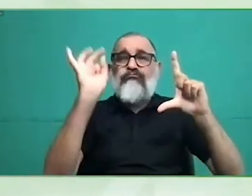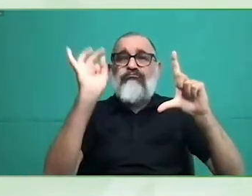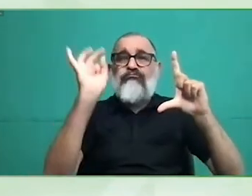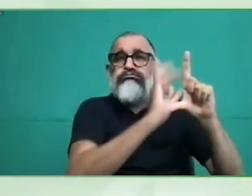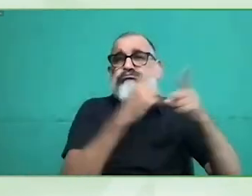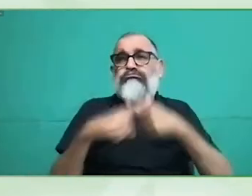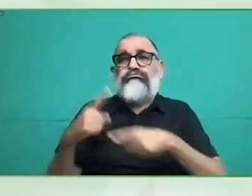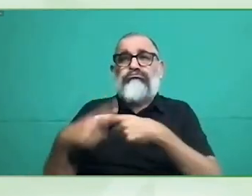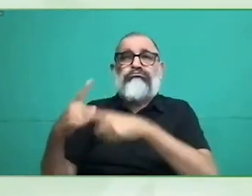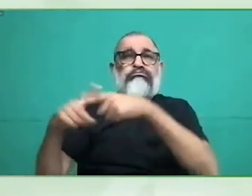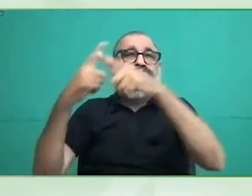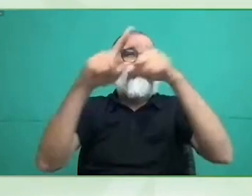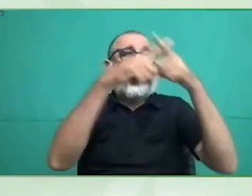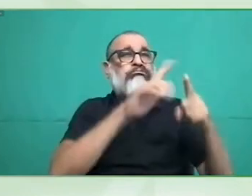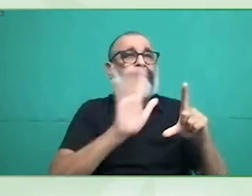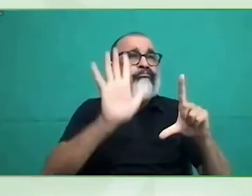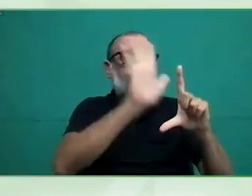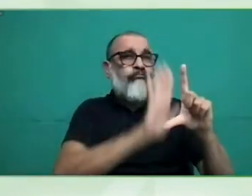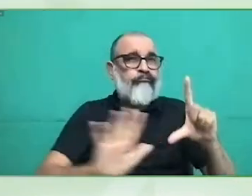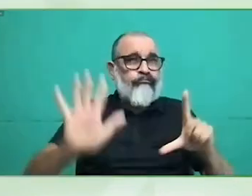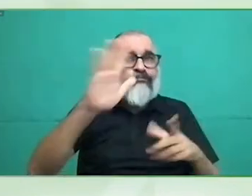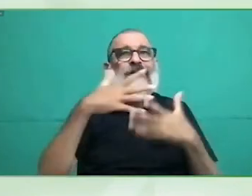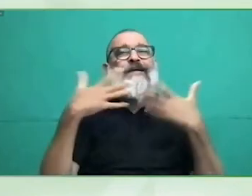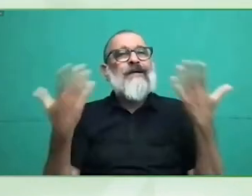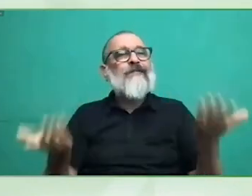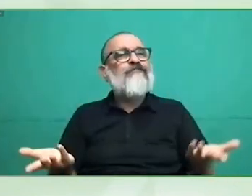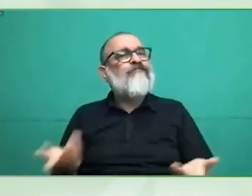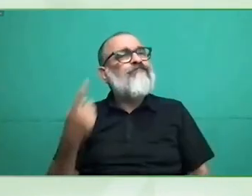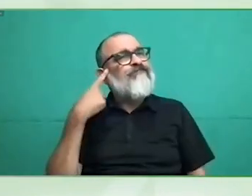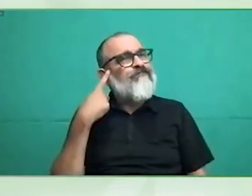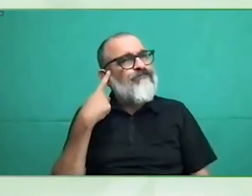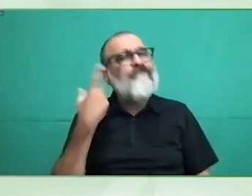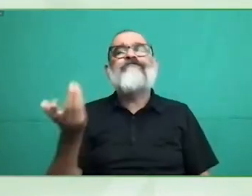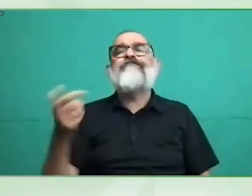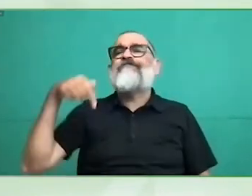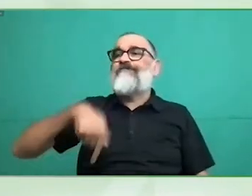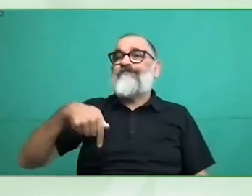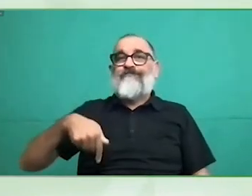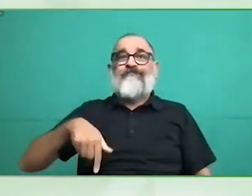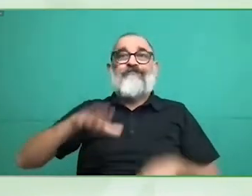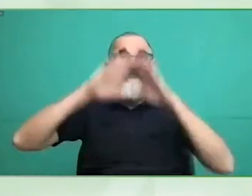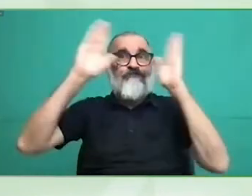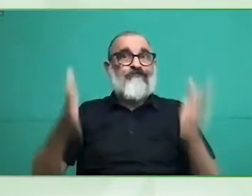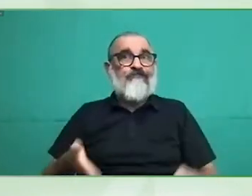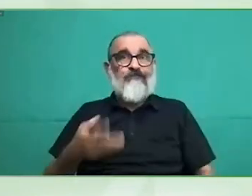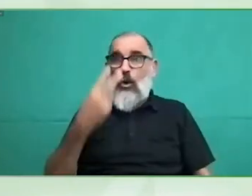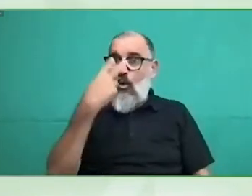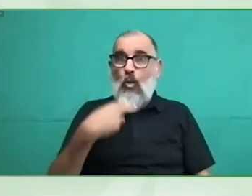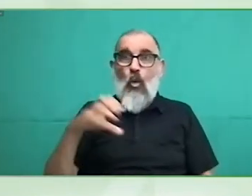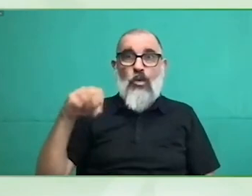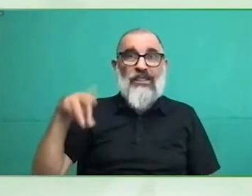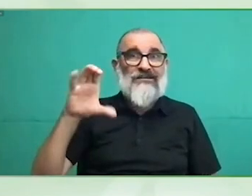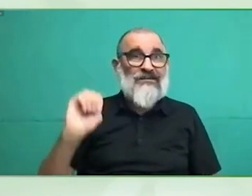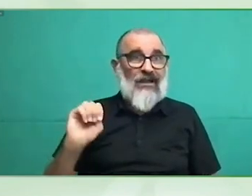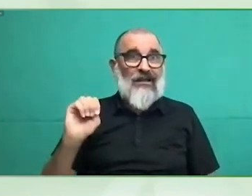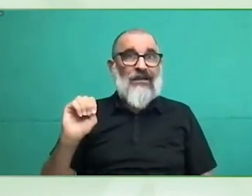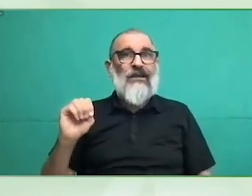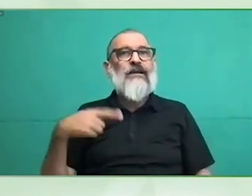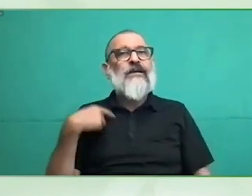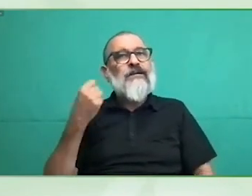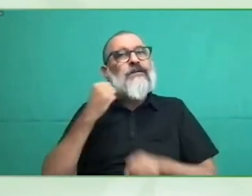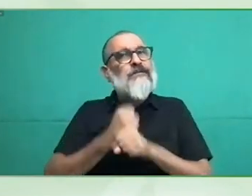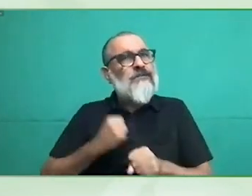implante un código QR en todas las papeletas de forma que cualquier persona con el móvil